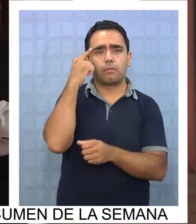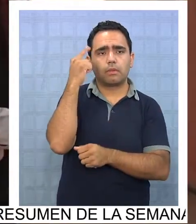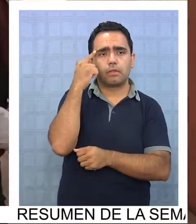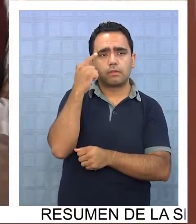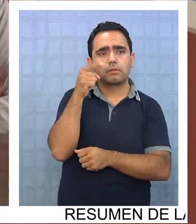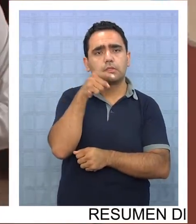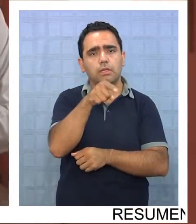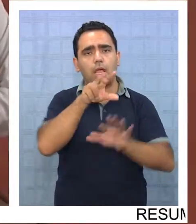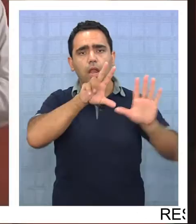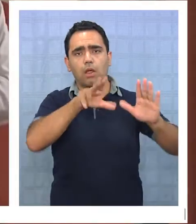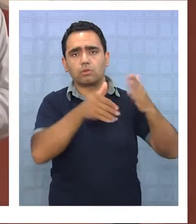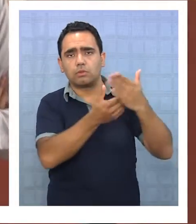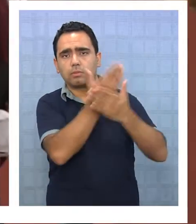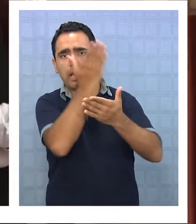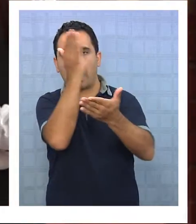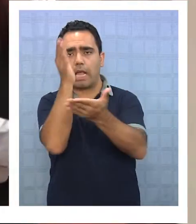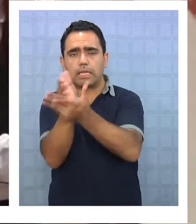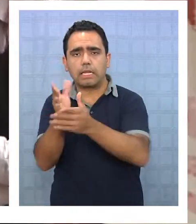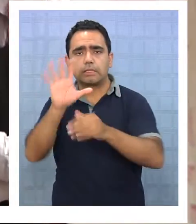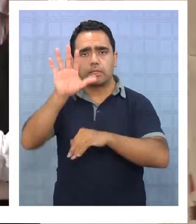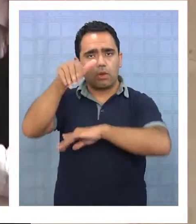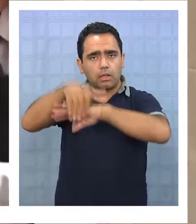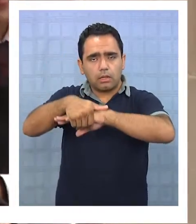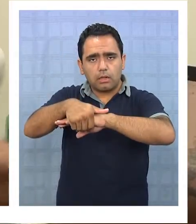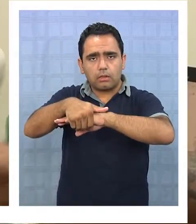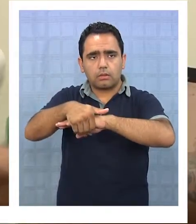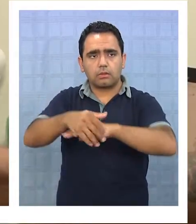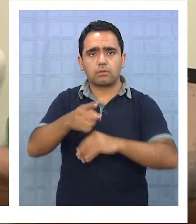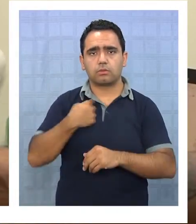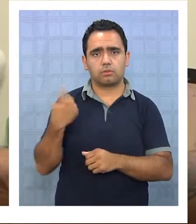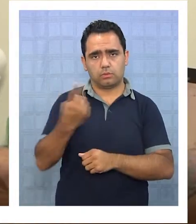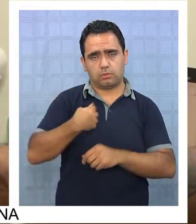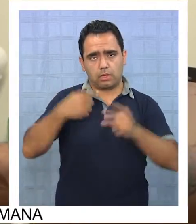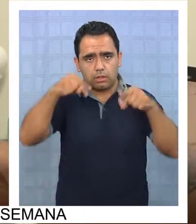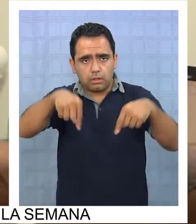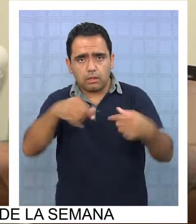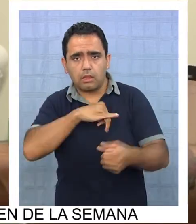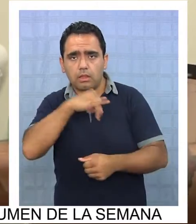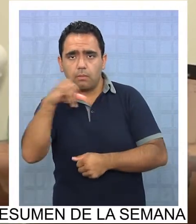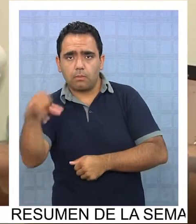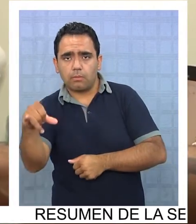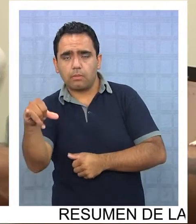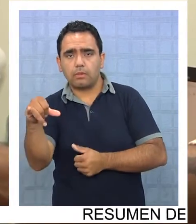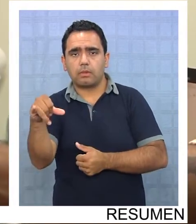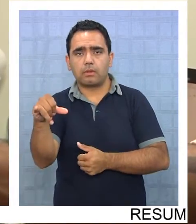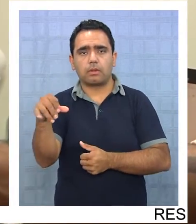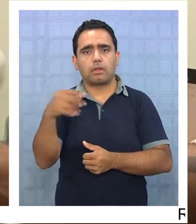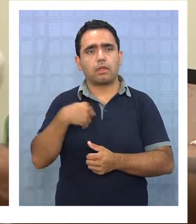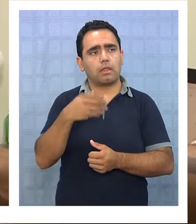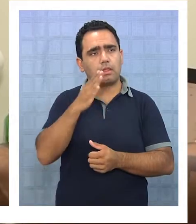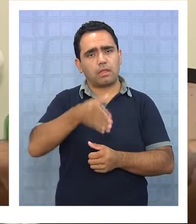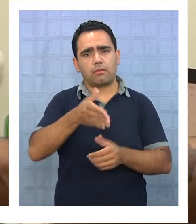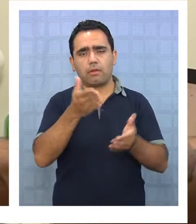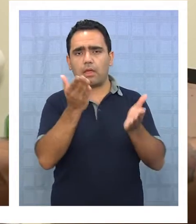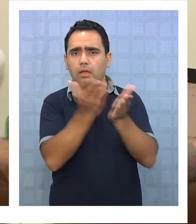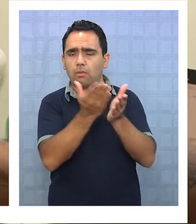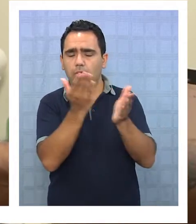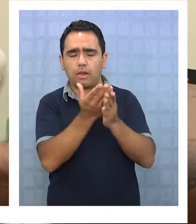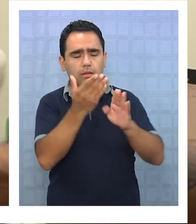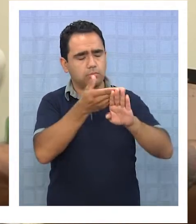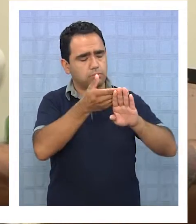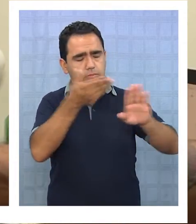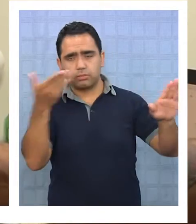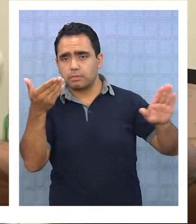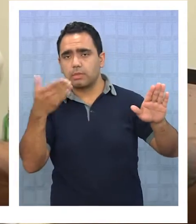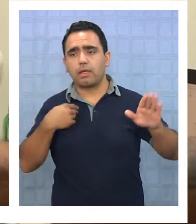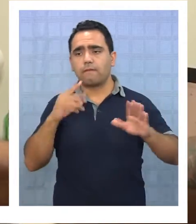piensa es desde las 8 de la mañana hasta las 5 de la tarde, por ejemplo, nosotros aquí, y luego de eso es la idea de desconectarse y de tener tiempo para